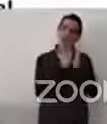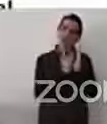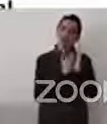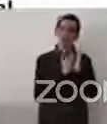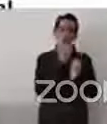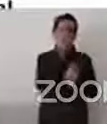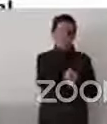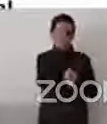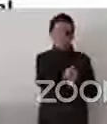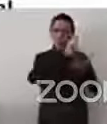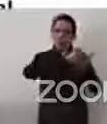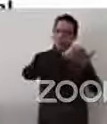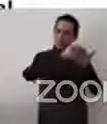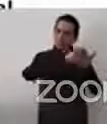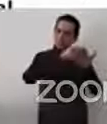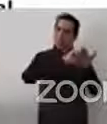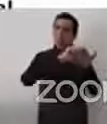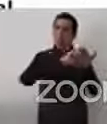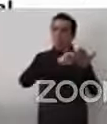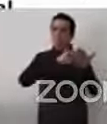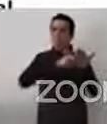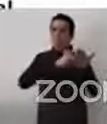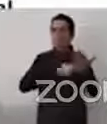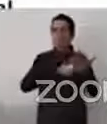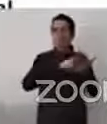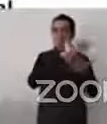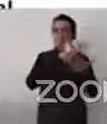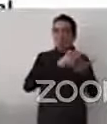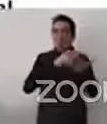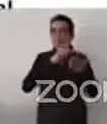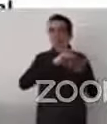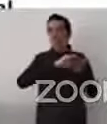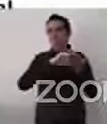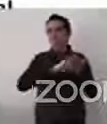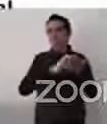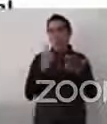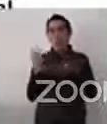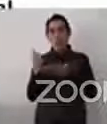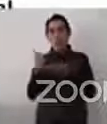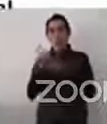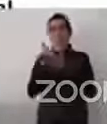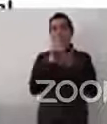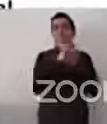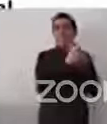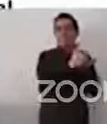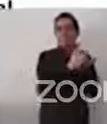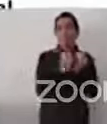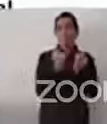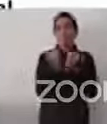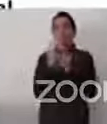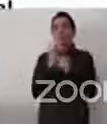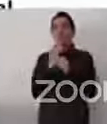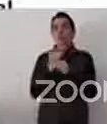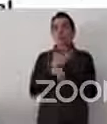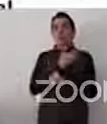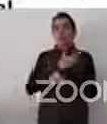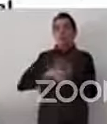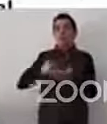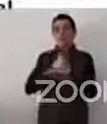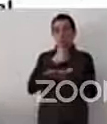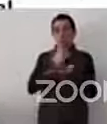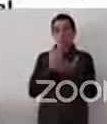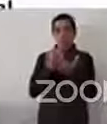muchos municipios y muchas instituciones nacionales tienen institutos nacionales de pueblos